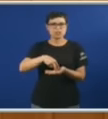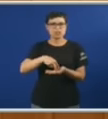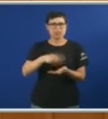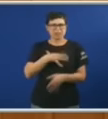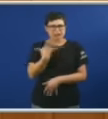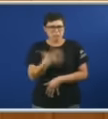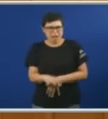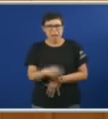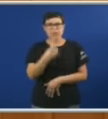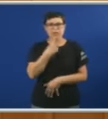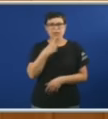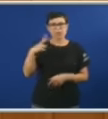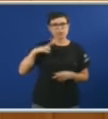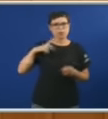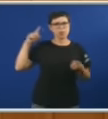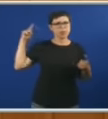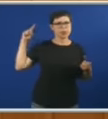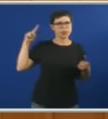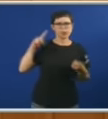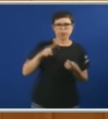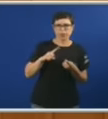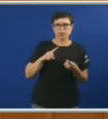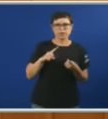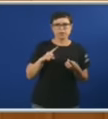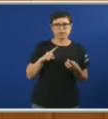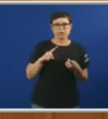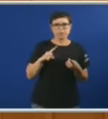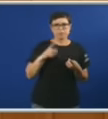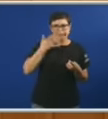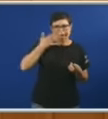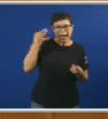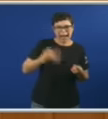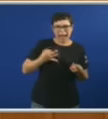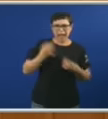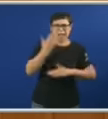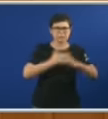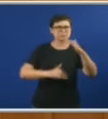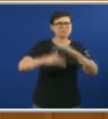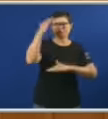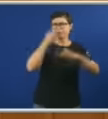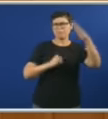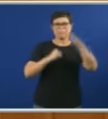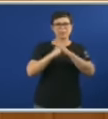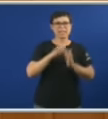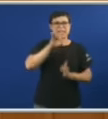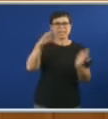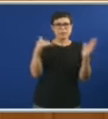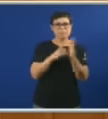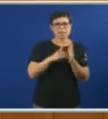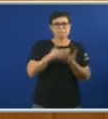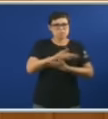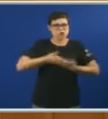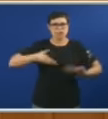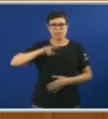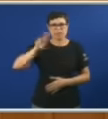A carga Da débeda Deste país Cando asituou No seu máximo histórico 15.000 millóns de euros